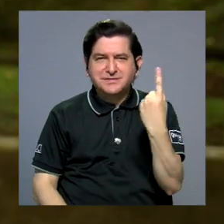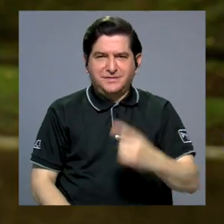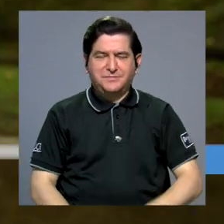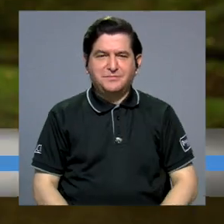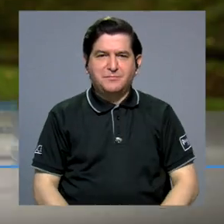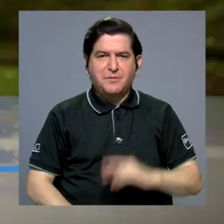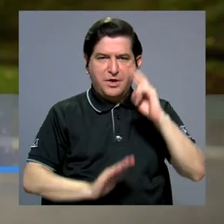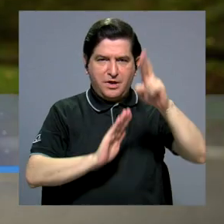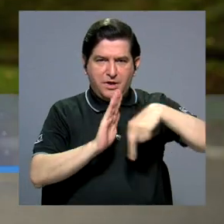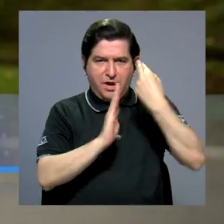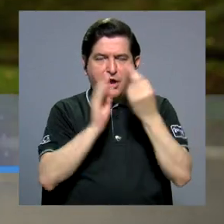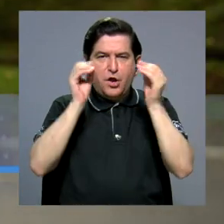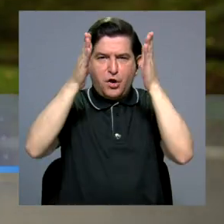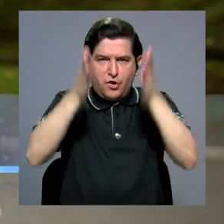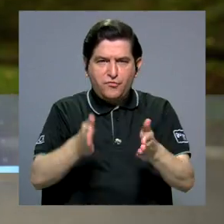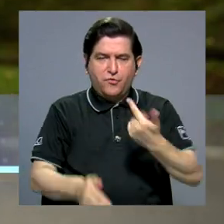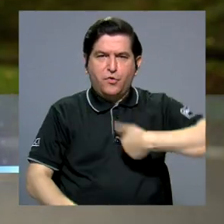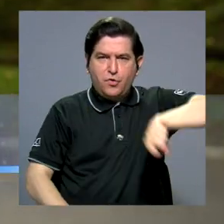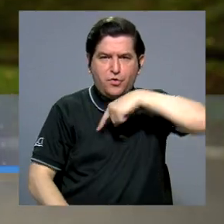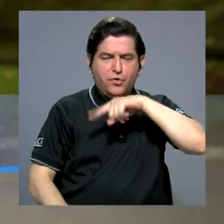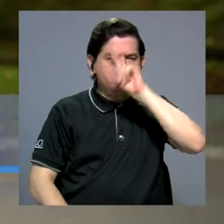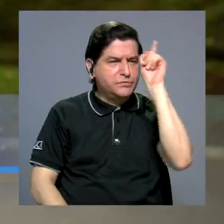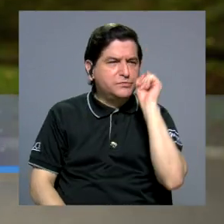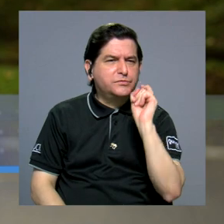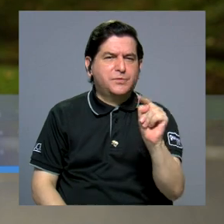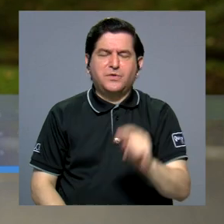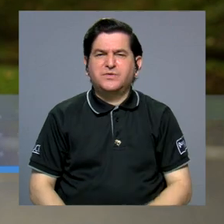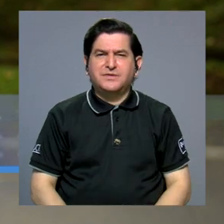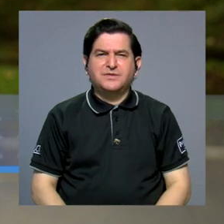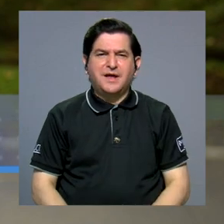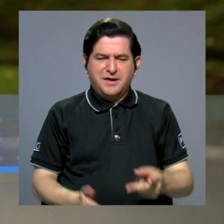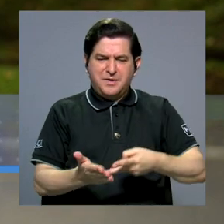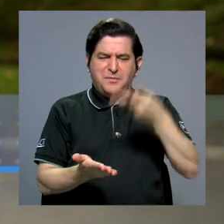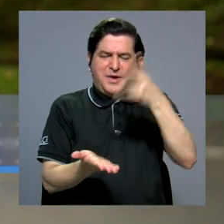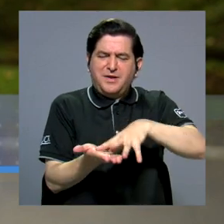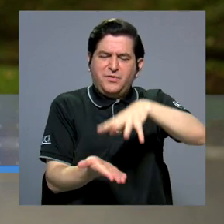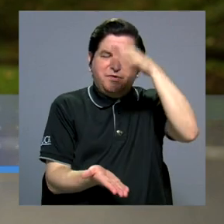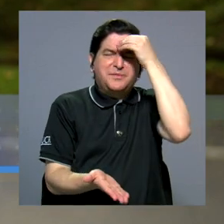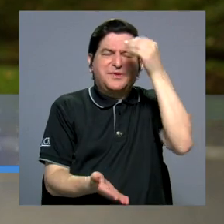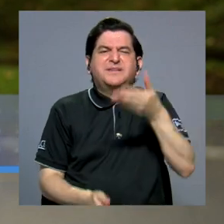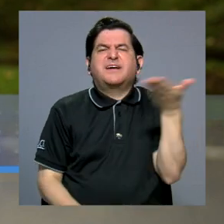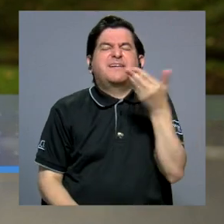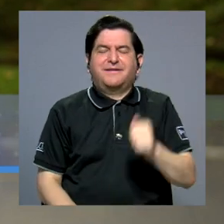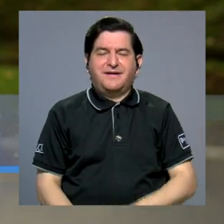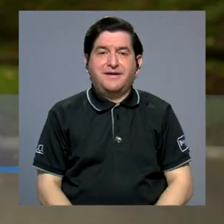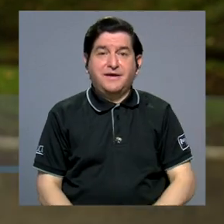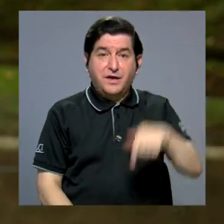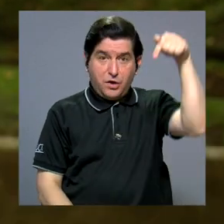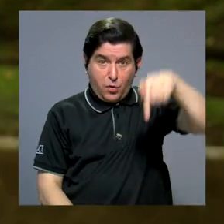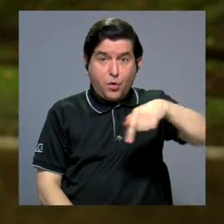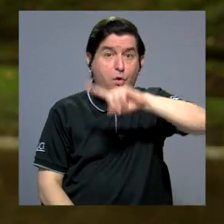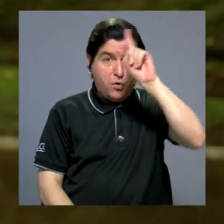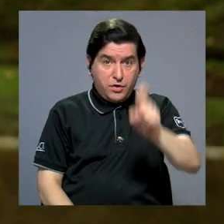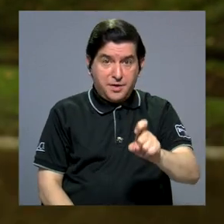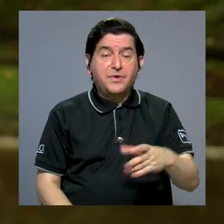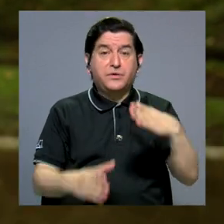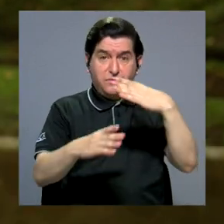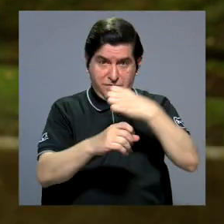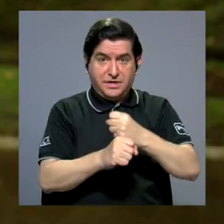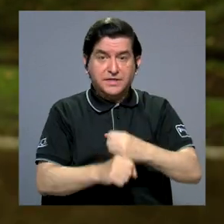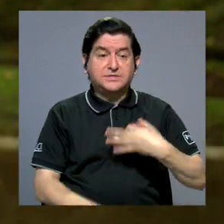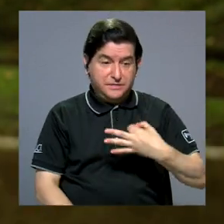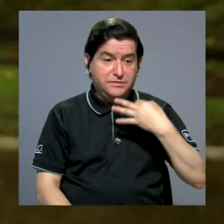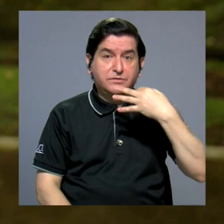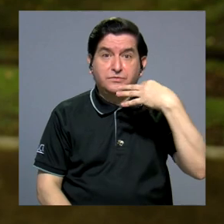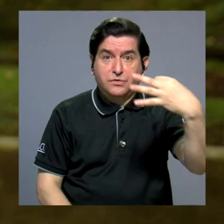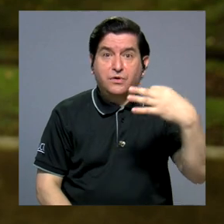en el rol docente siempre tenemos que estarnos haciendo la pregunta de qué es lo que vale la pena aprender. Y al día de hoy esa pregunta, si nos la hacemos